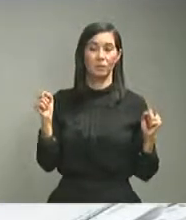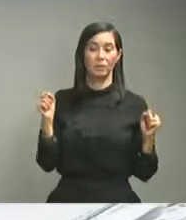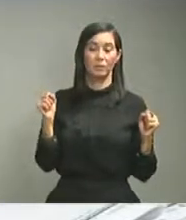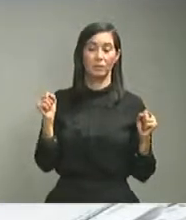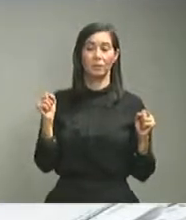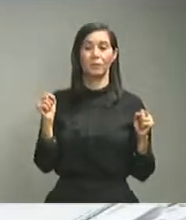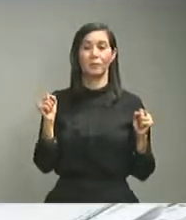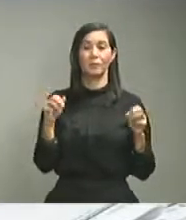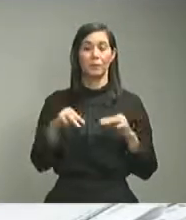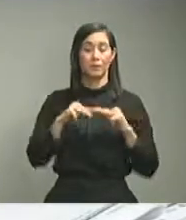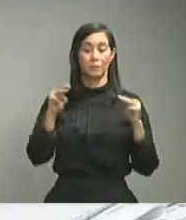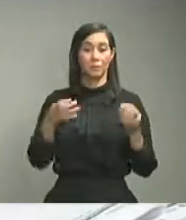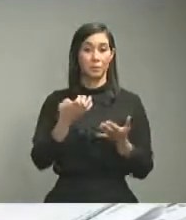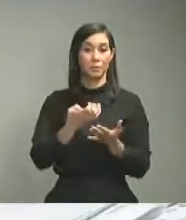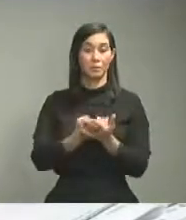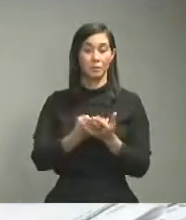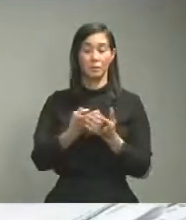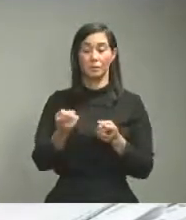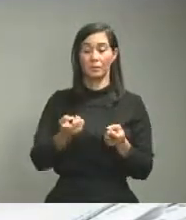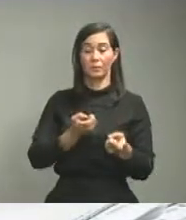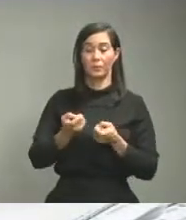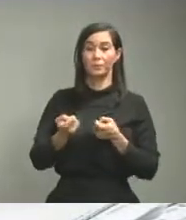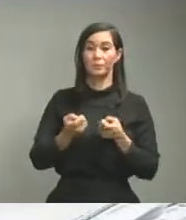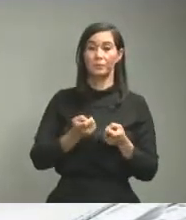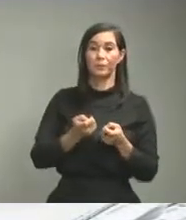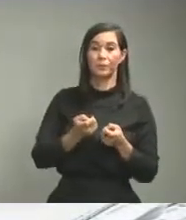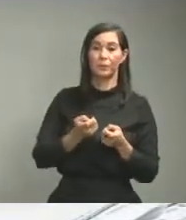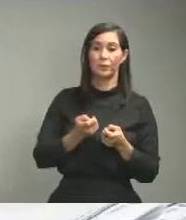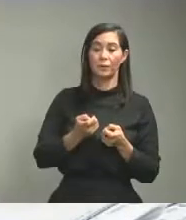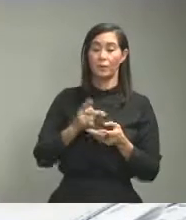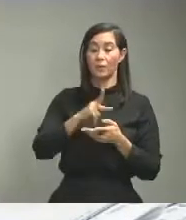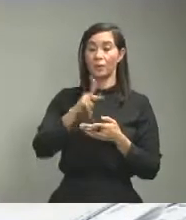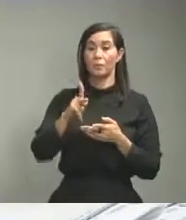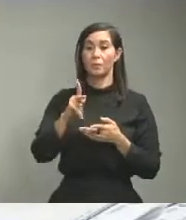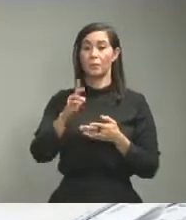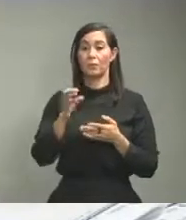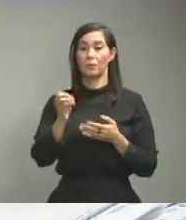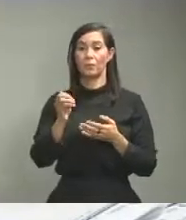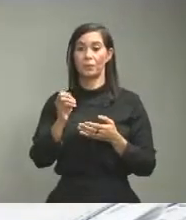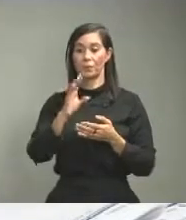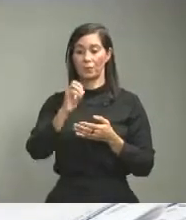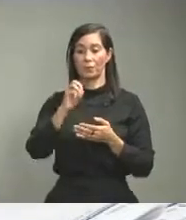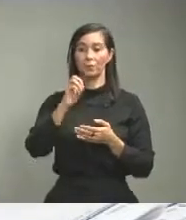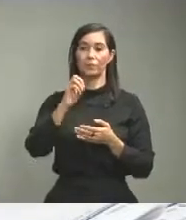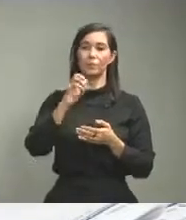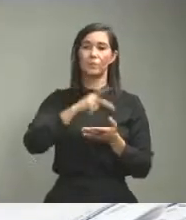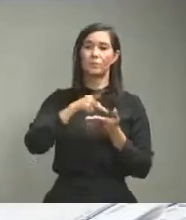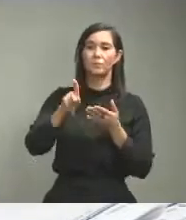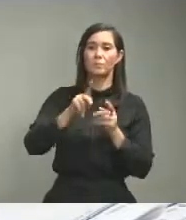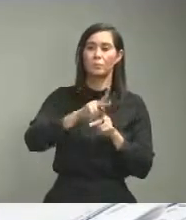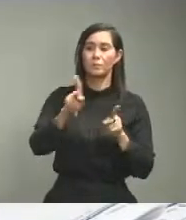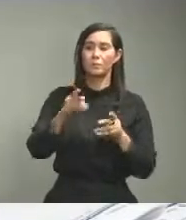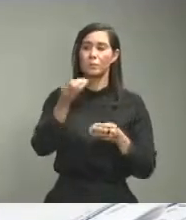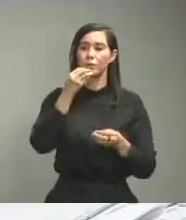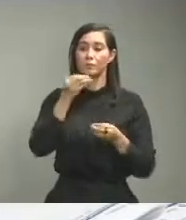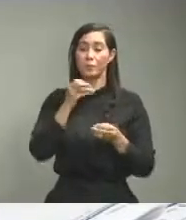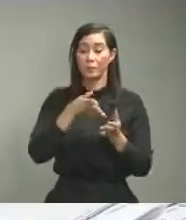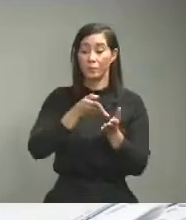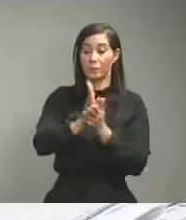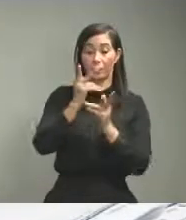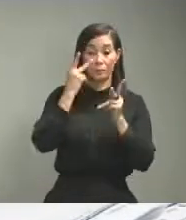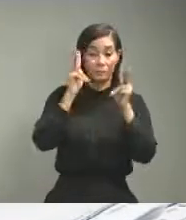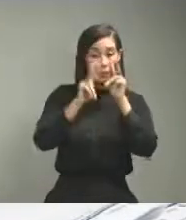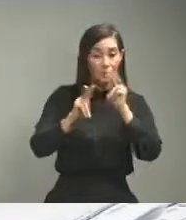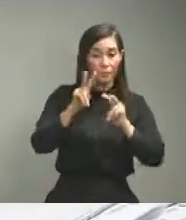ministerio de economía y pro consumidor debieran intervenir para ver cómo se resuelve